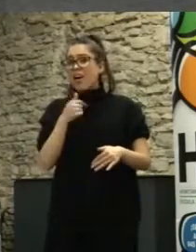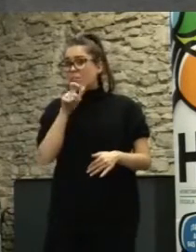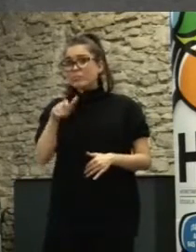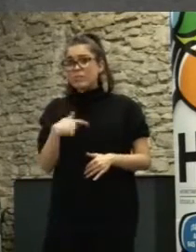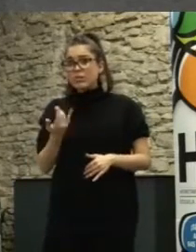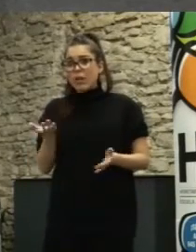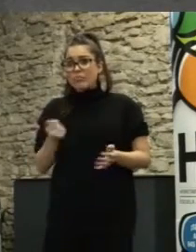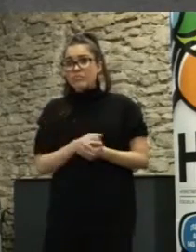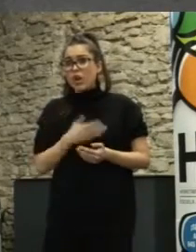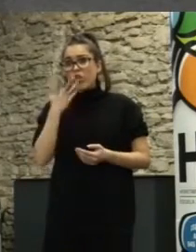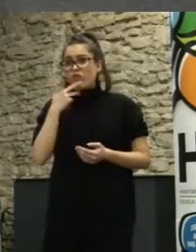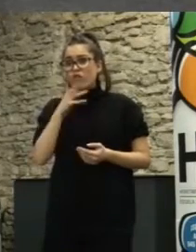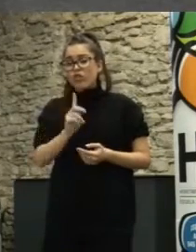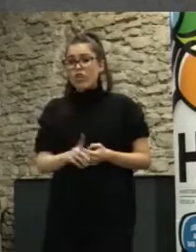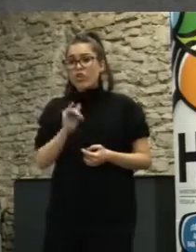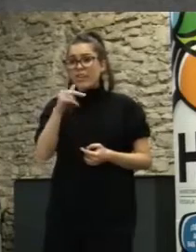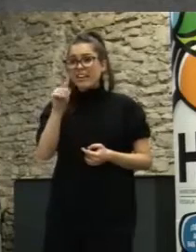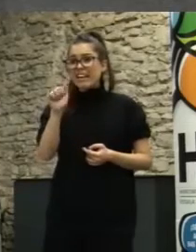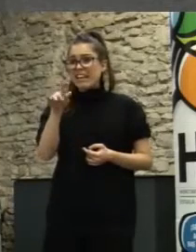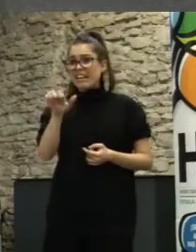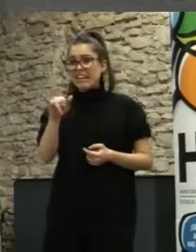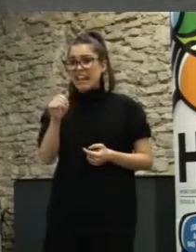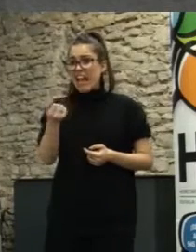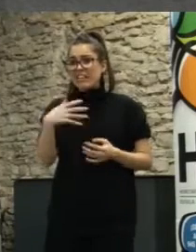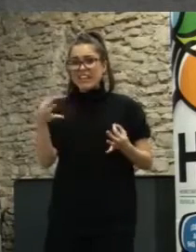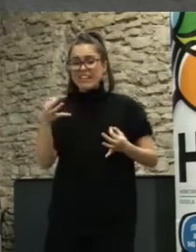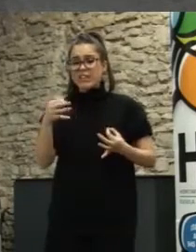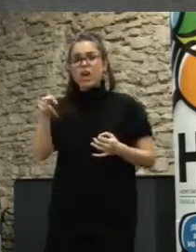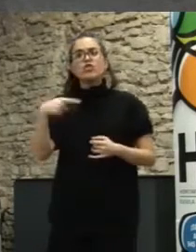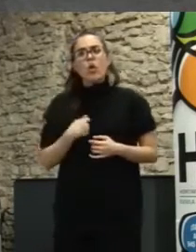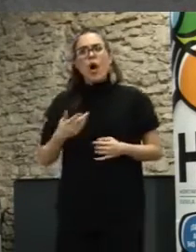fue caso internacional de éxito es decir se estudiaba en todos los sitios